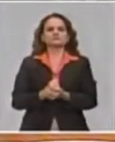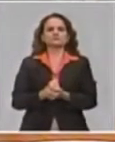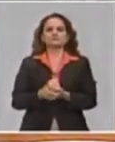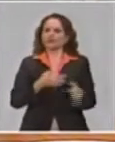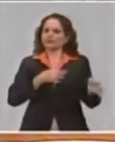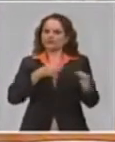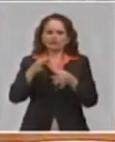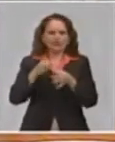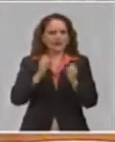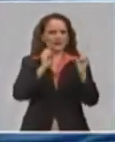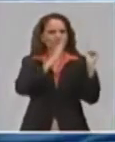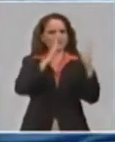Trabajo durante este periodo.